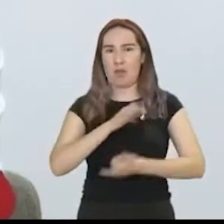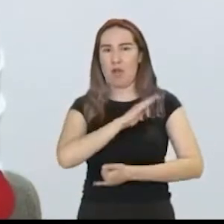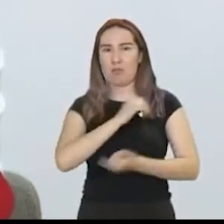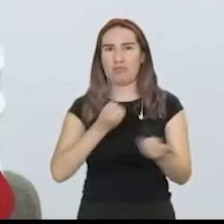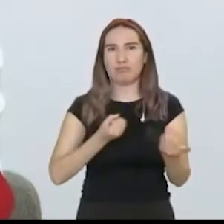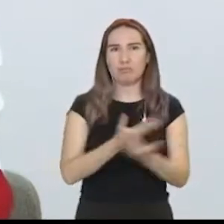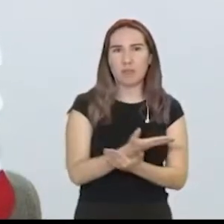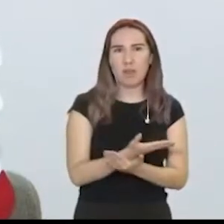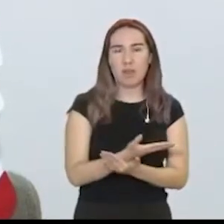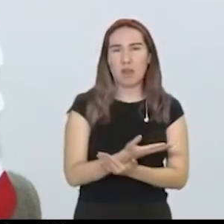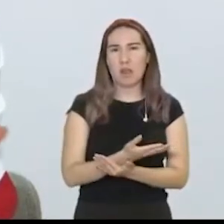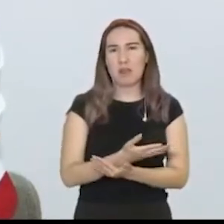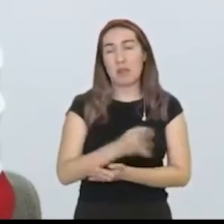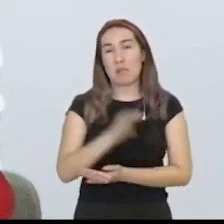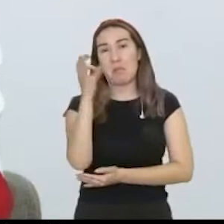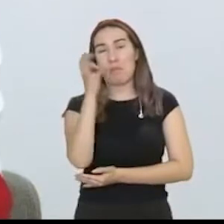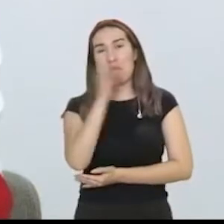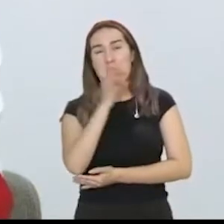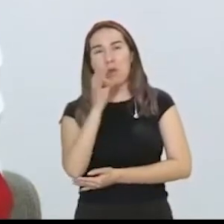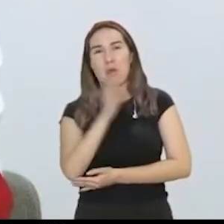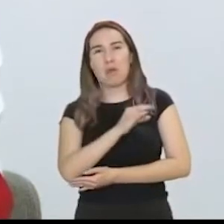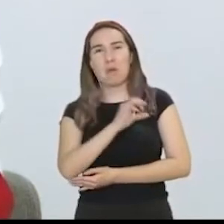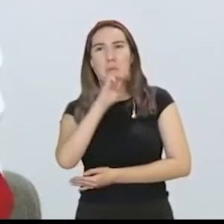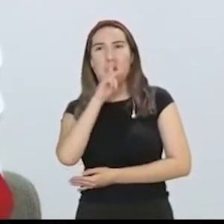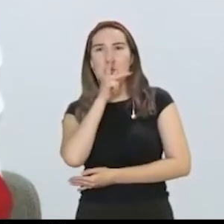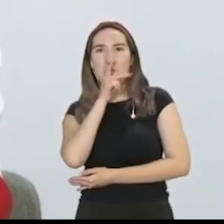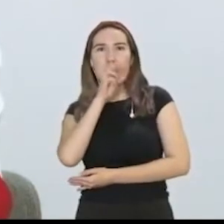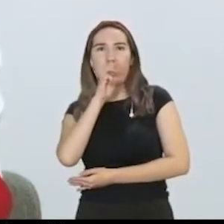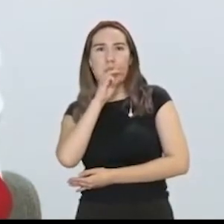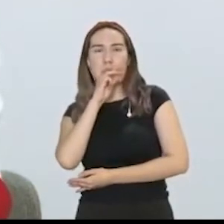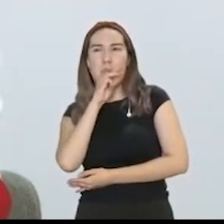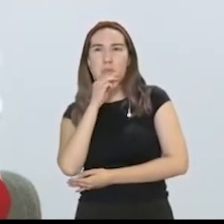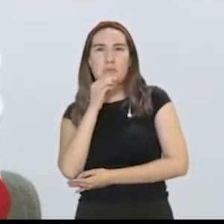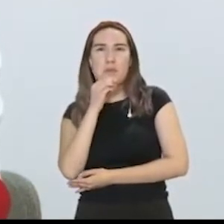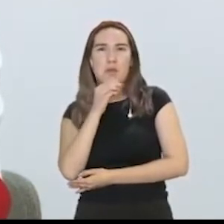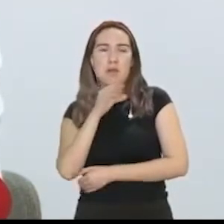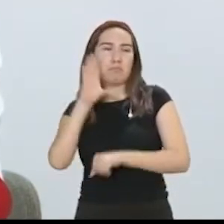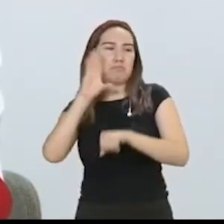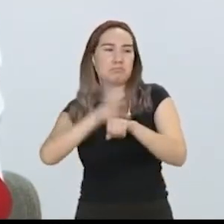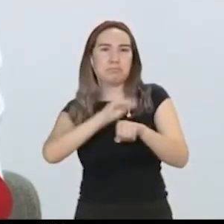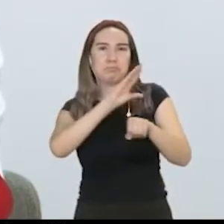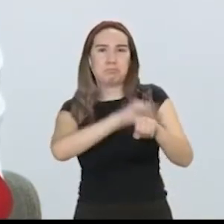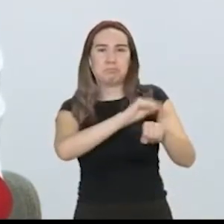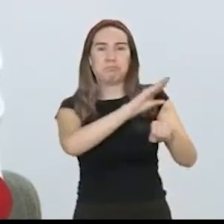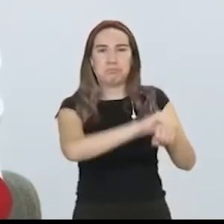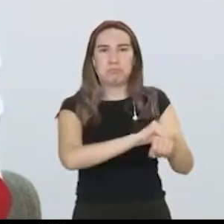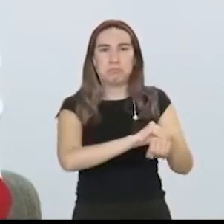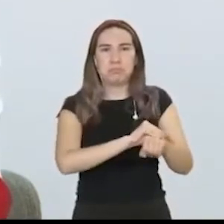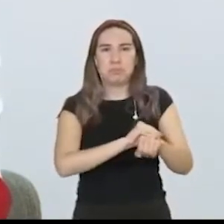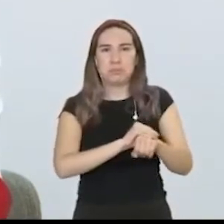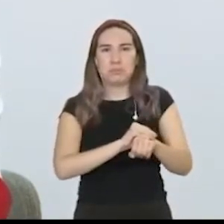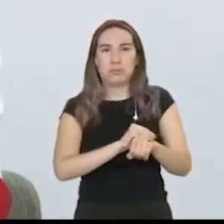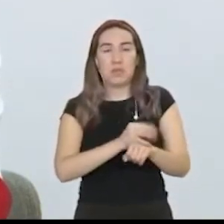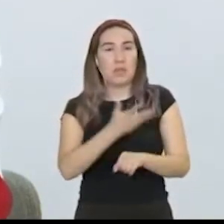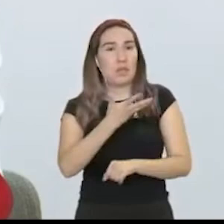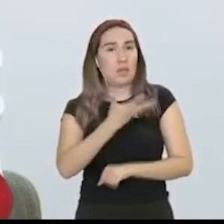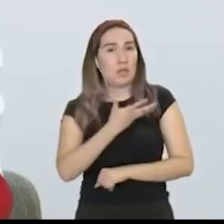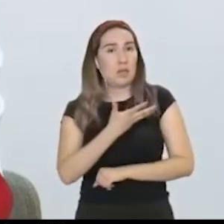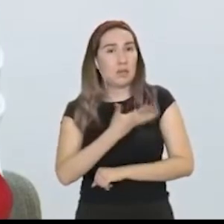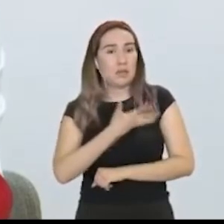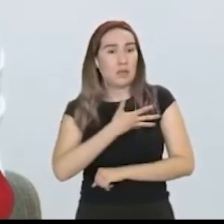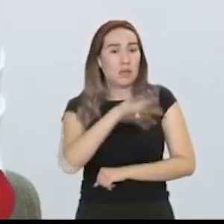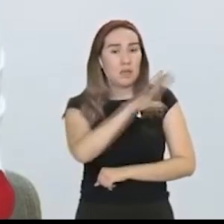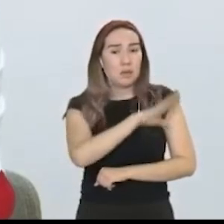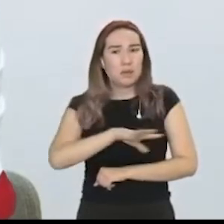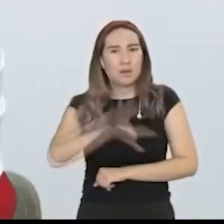adultos lo permitimos y aquellos jóvenes que no tienen esta posibilidad o aquellos padres que no tienen esta posibilidad, creo que hay que buscar las maneras de evitar